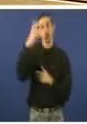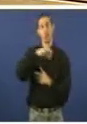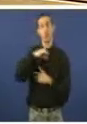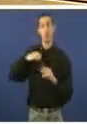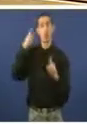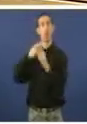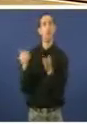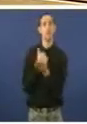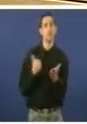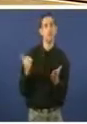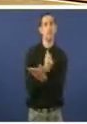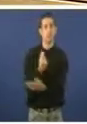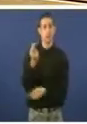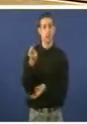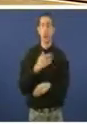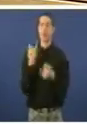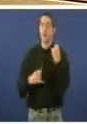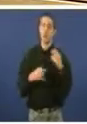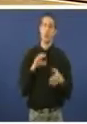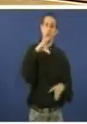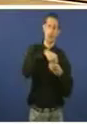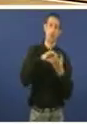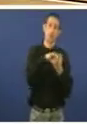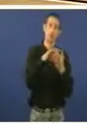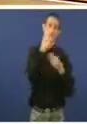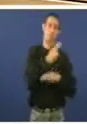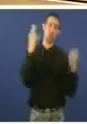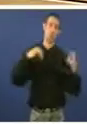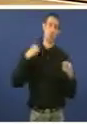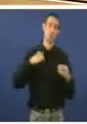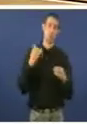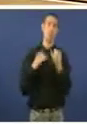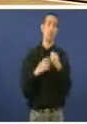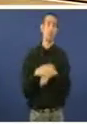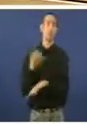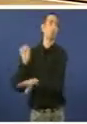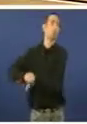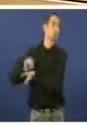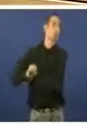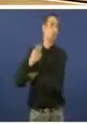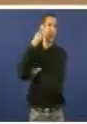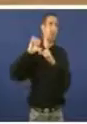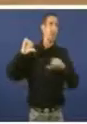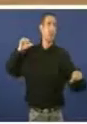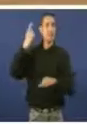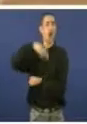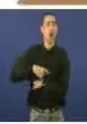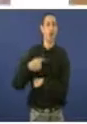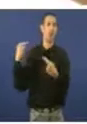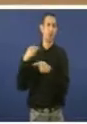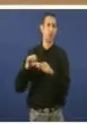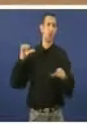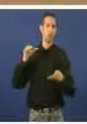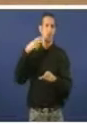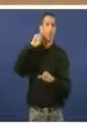entre na prestación do servicio público-sanitario, facendo, por certo, ouvidos sordos as experiencias negativas doutras